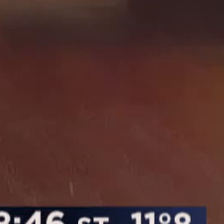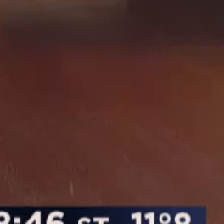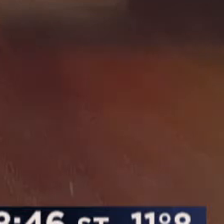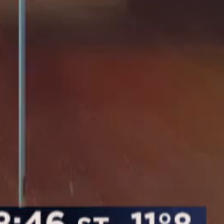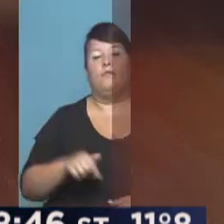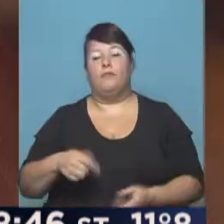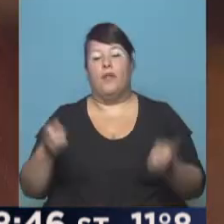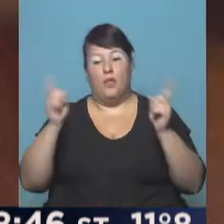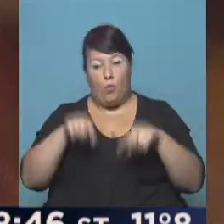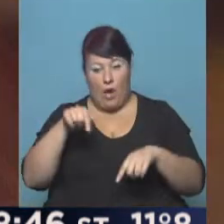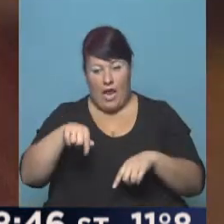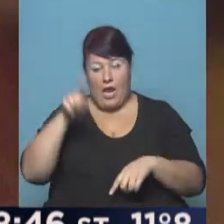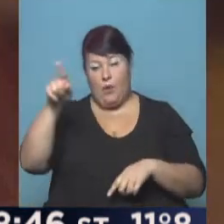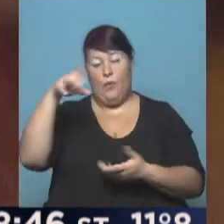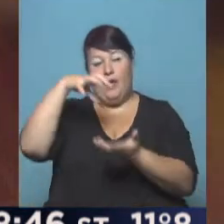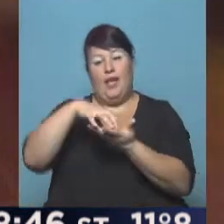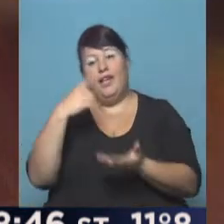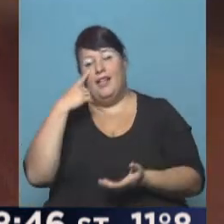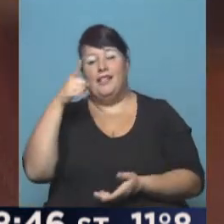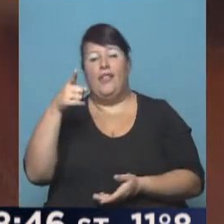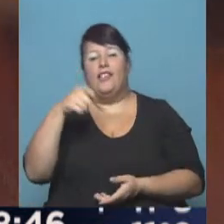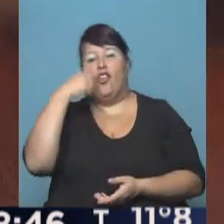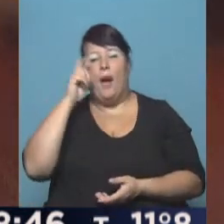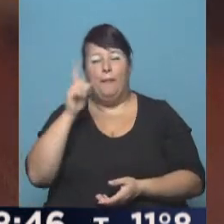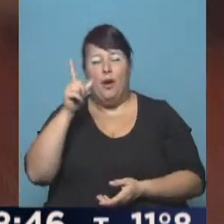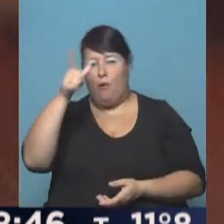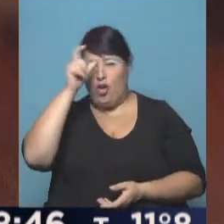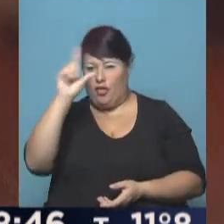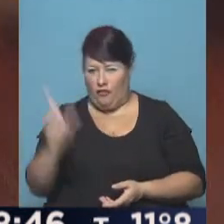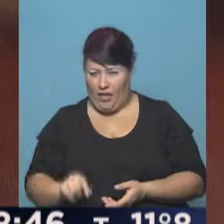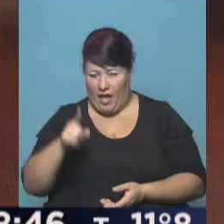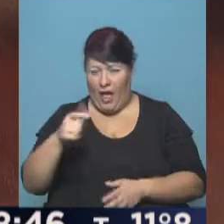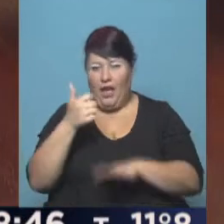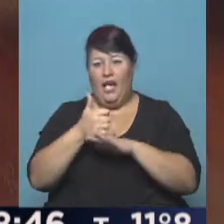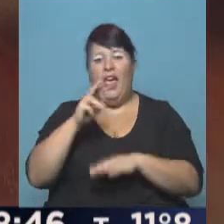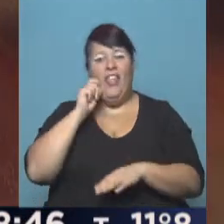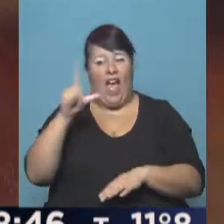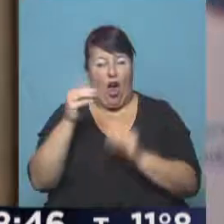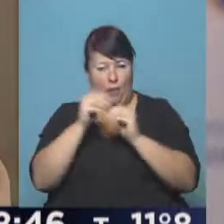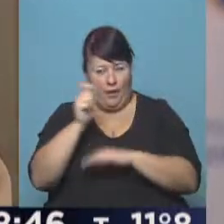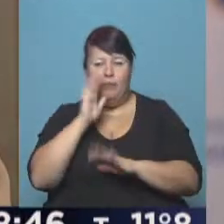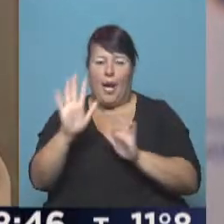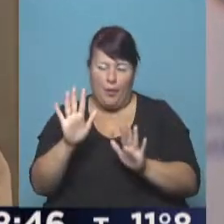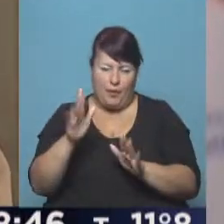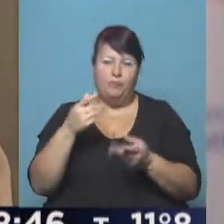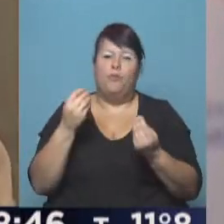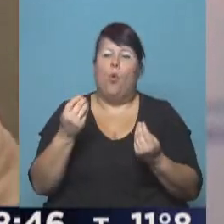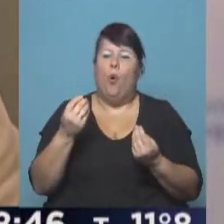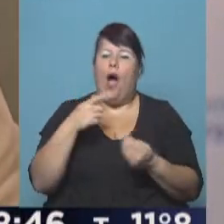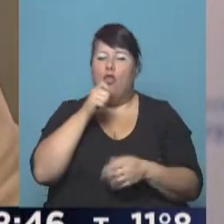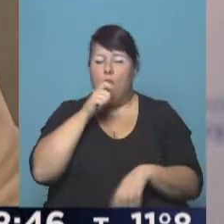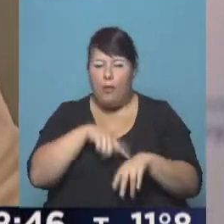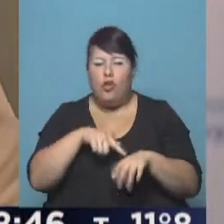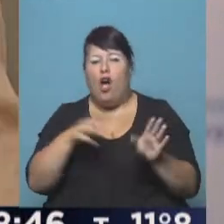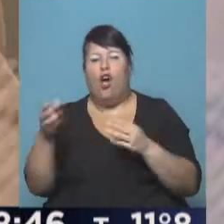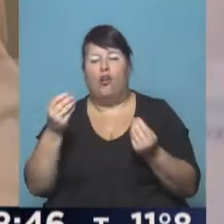Y estamos nuevamente de regreso en la superintendencia de drogas peligrosas de la Policía Federal, ahí está Daniel Castaño. ver, Daniel, ¿en qué momento de la conferencia